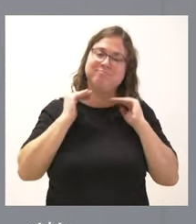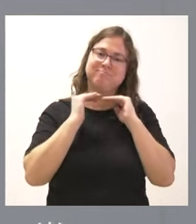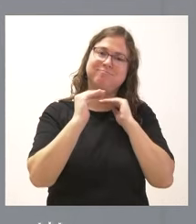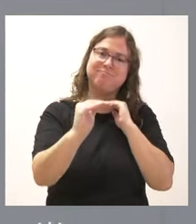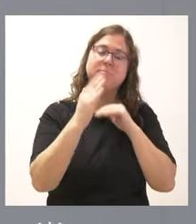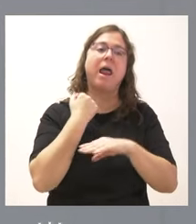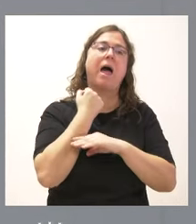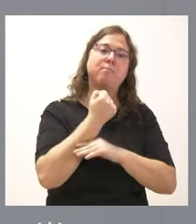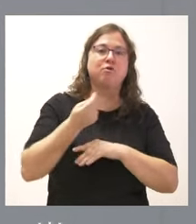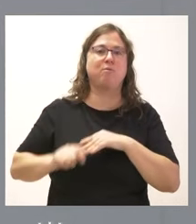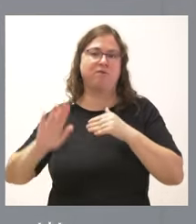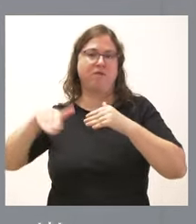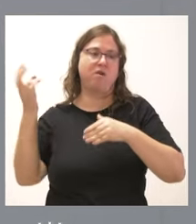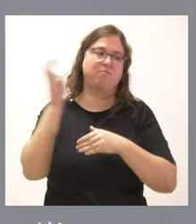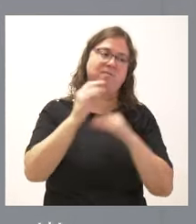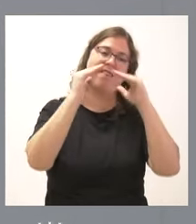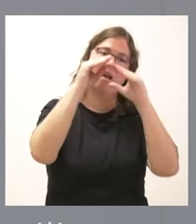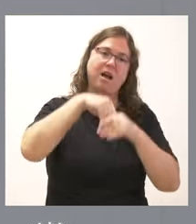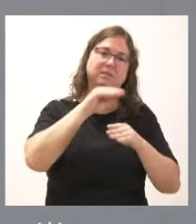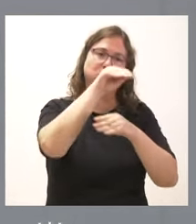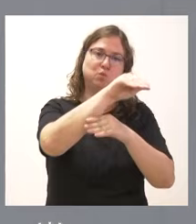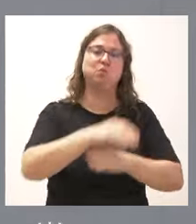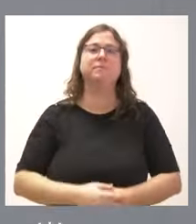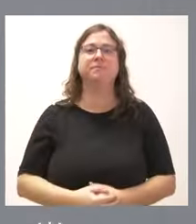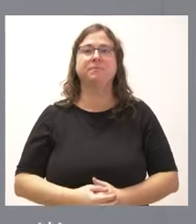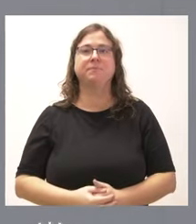el apoyo de profesionales en sus actividades ordinarias.